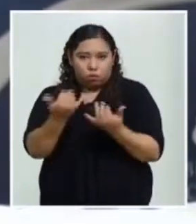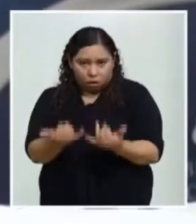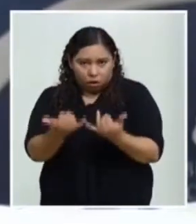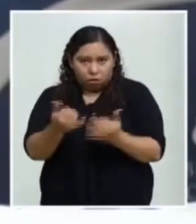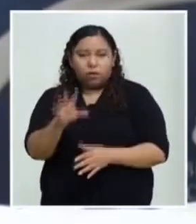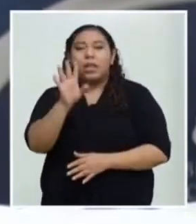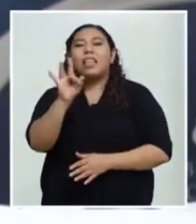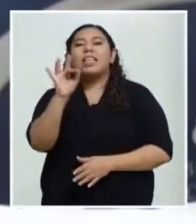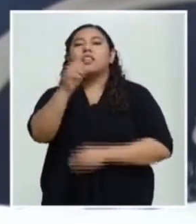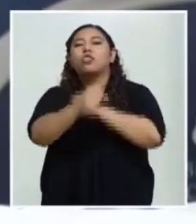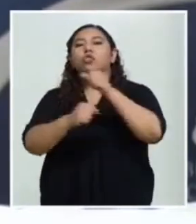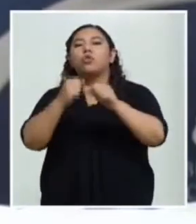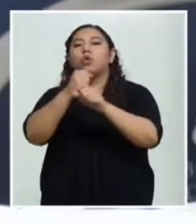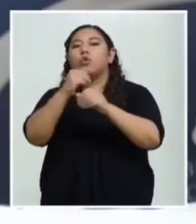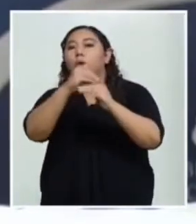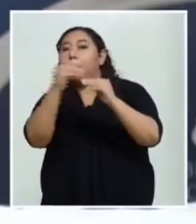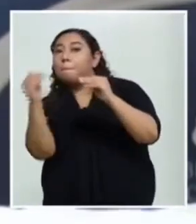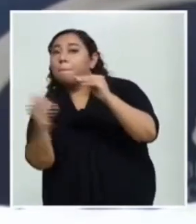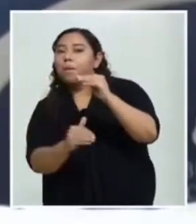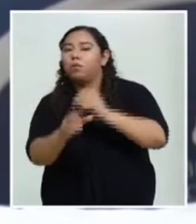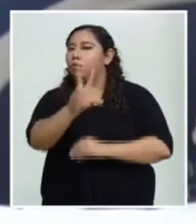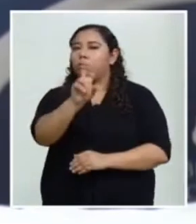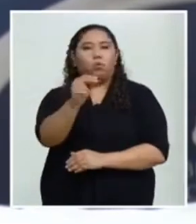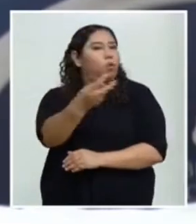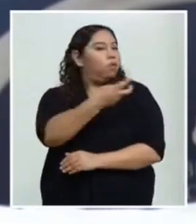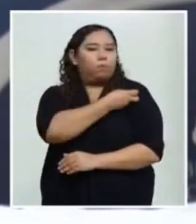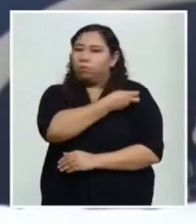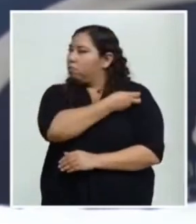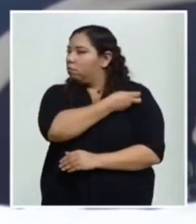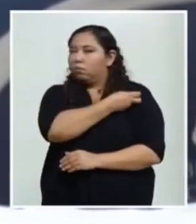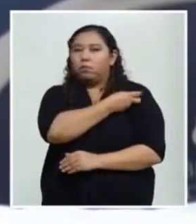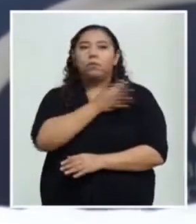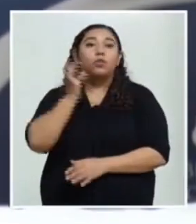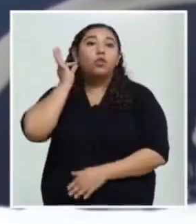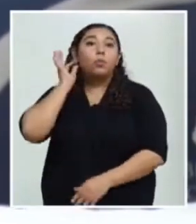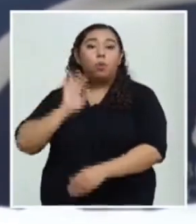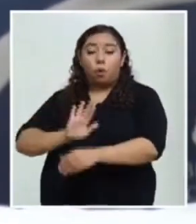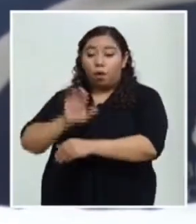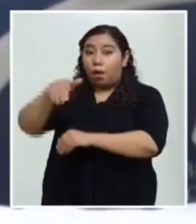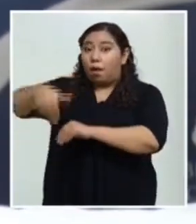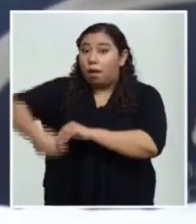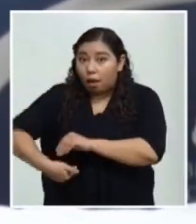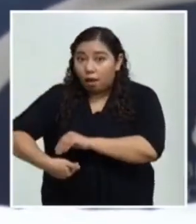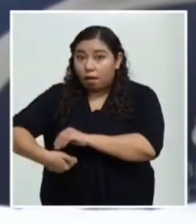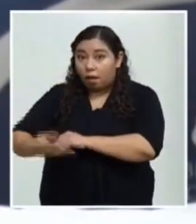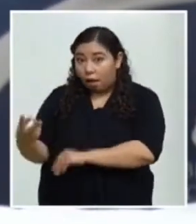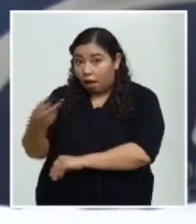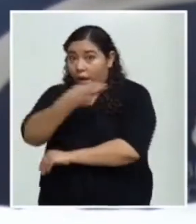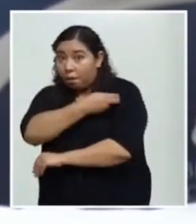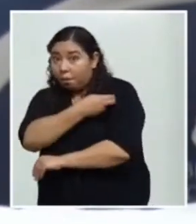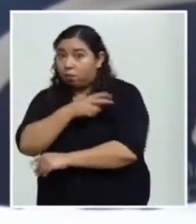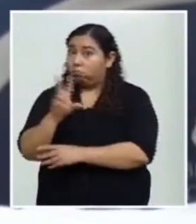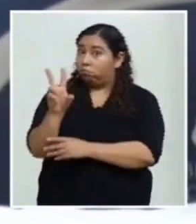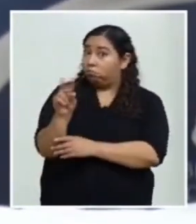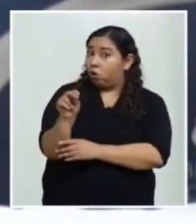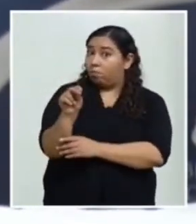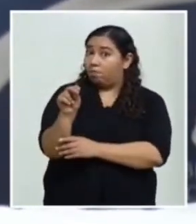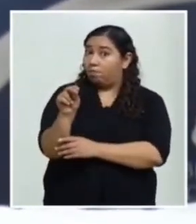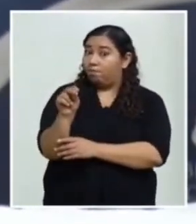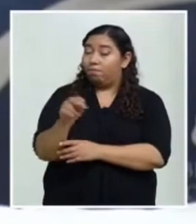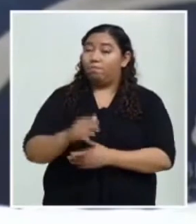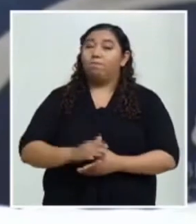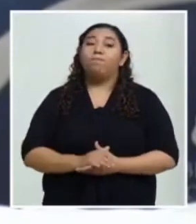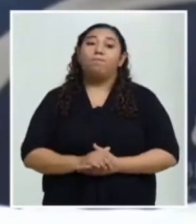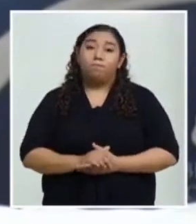años y que las mujeres embarazadas tampoco pueden ser vacunadas. Son dos aspectos muy importantes por los cuales